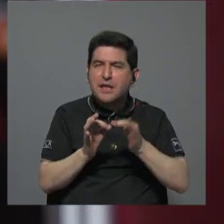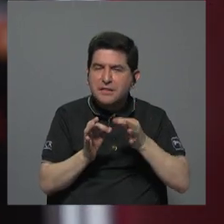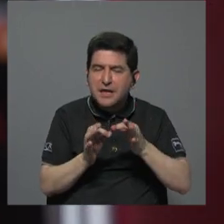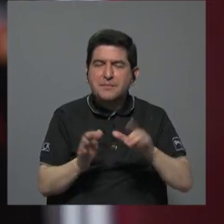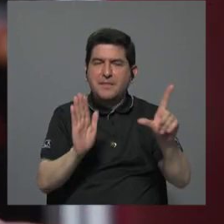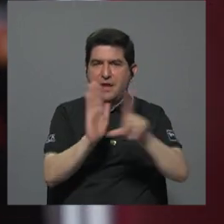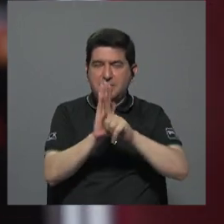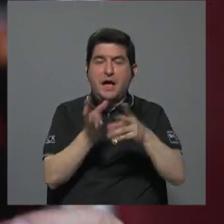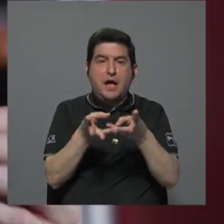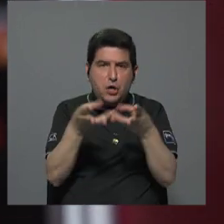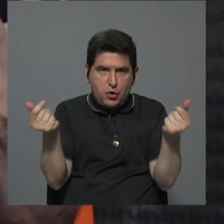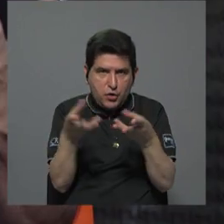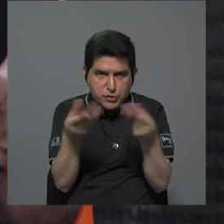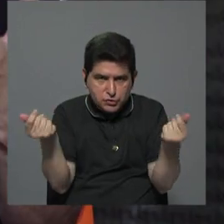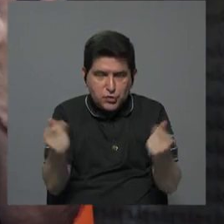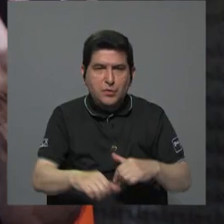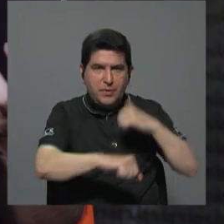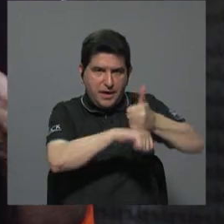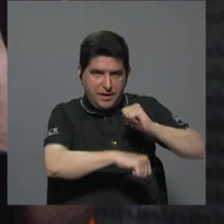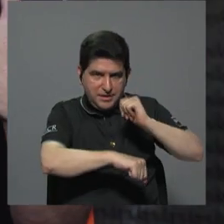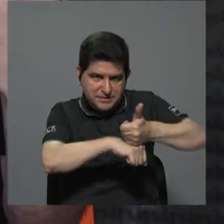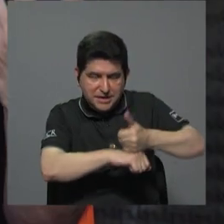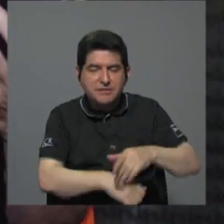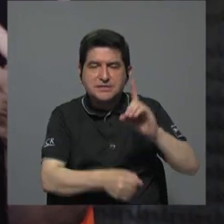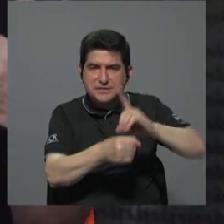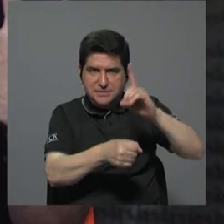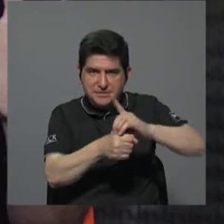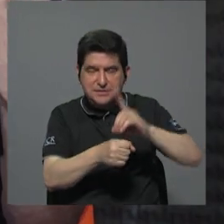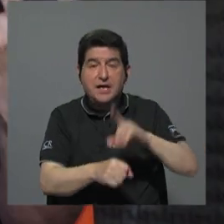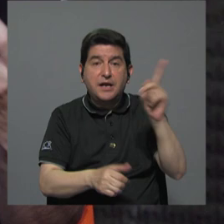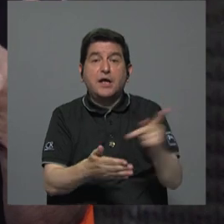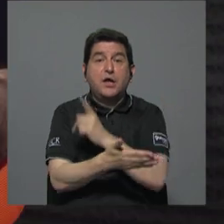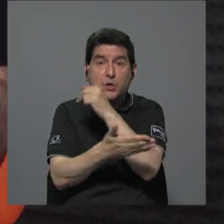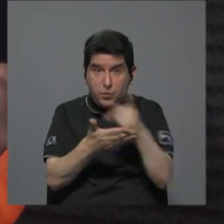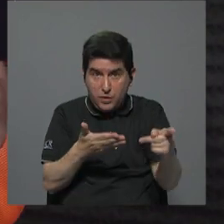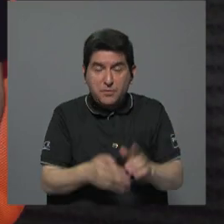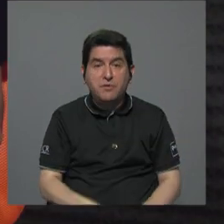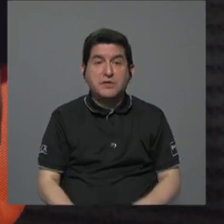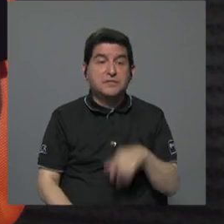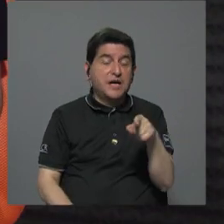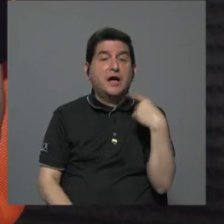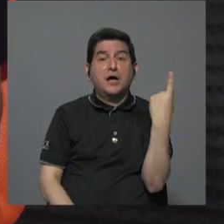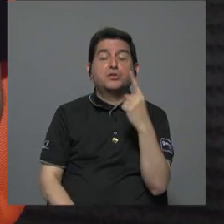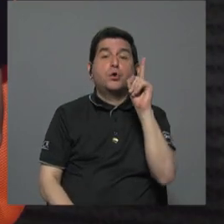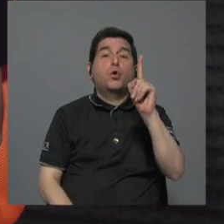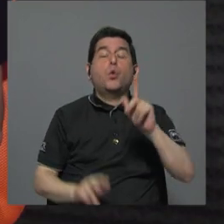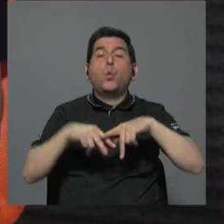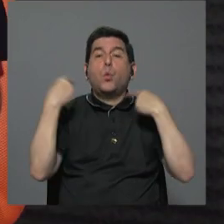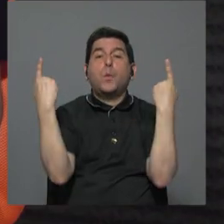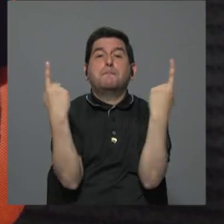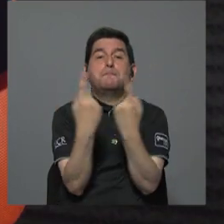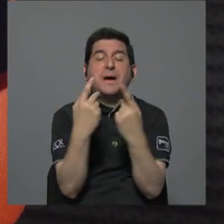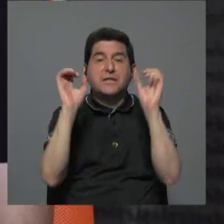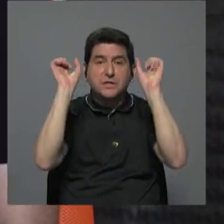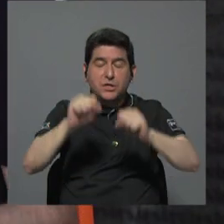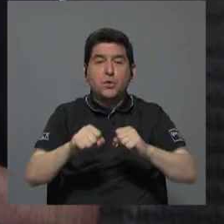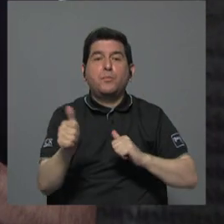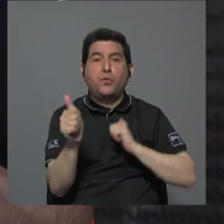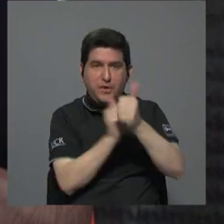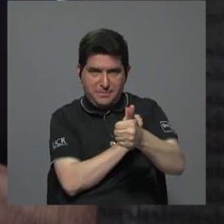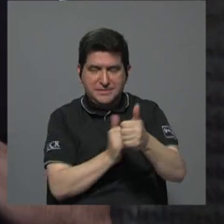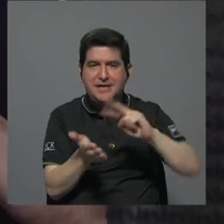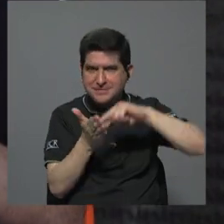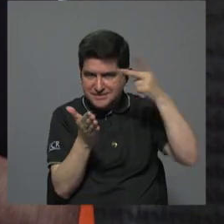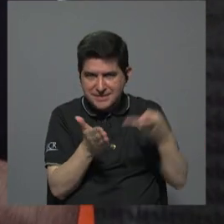para resolver cómo asignar el resto de las diputaciones en una provincia en donde sólo un partido lo hubiera hecho es